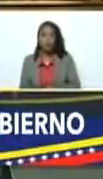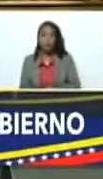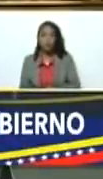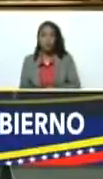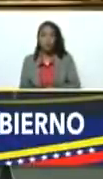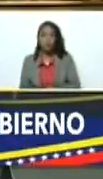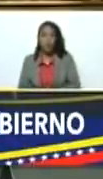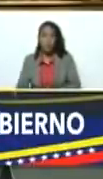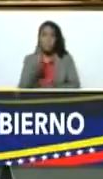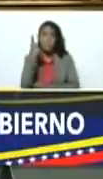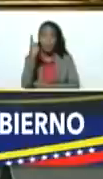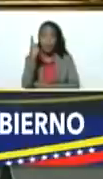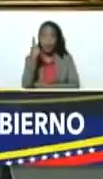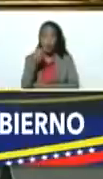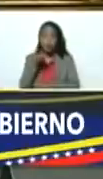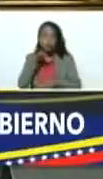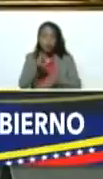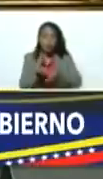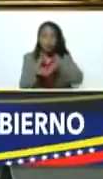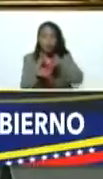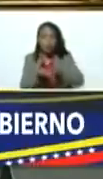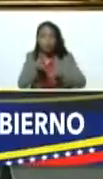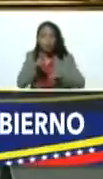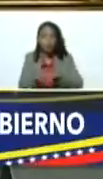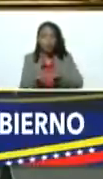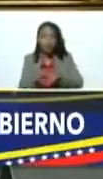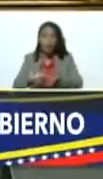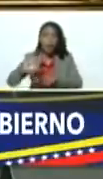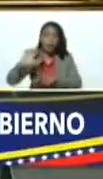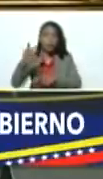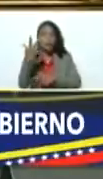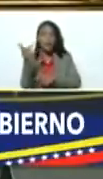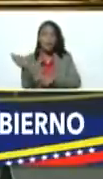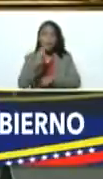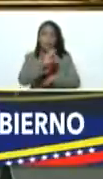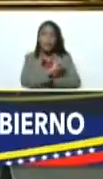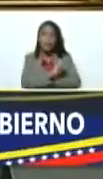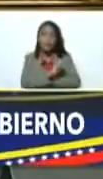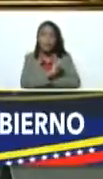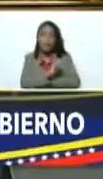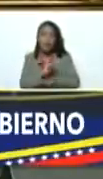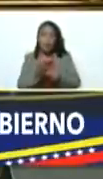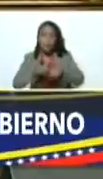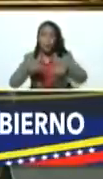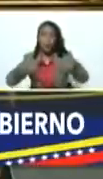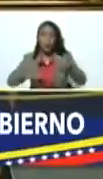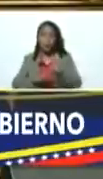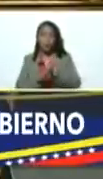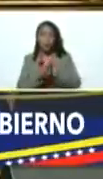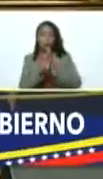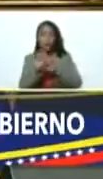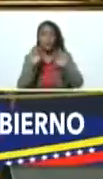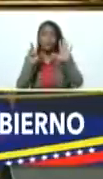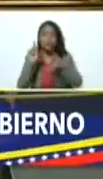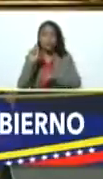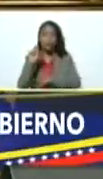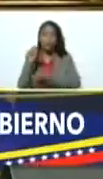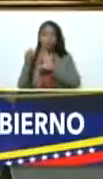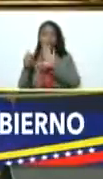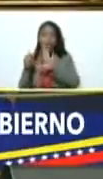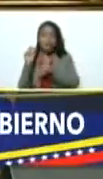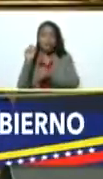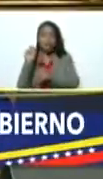primer paso el tercer trimestre tuvimos un crecimiento de la economía real de 7.6 puntos